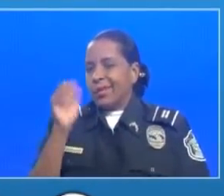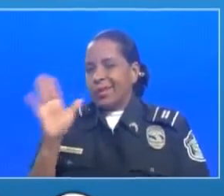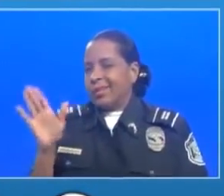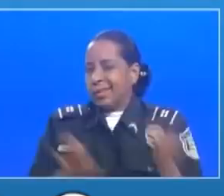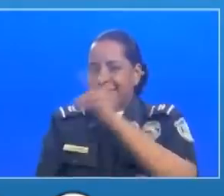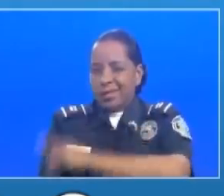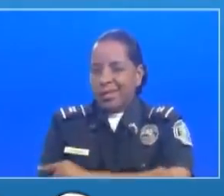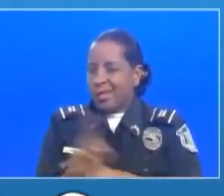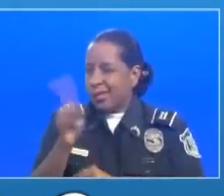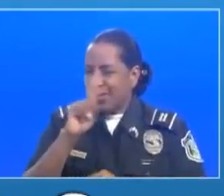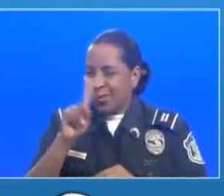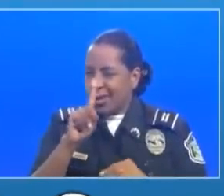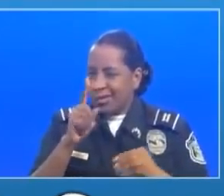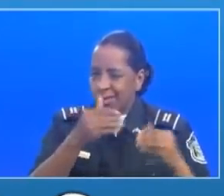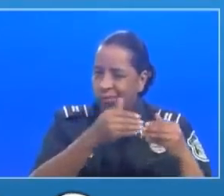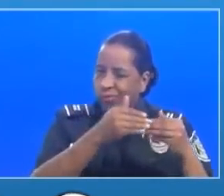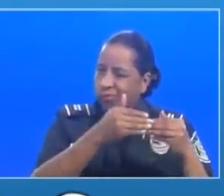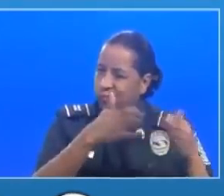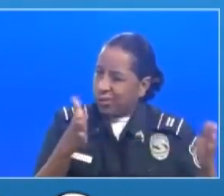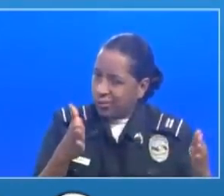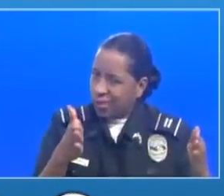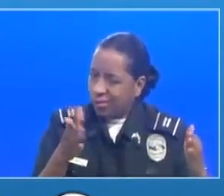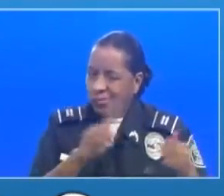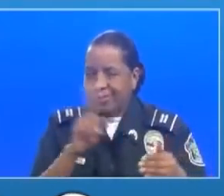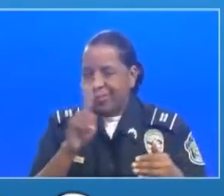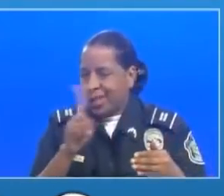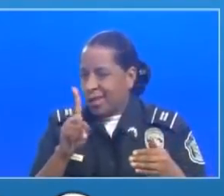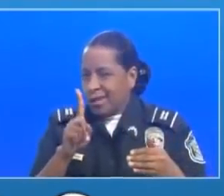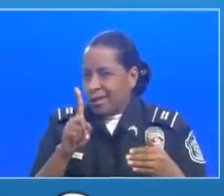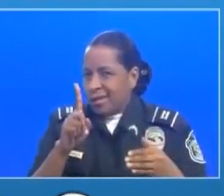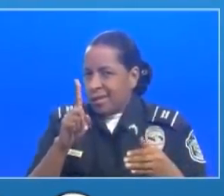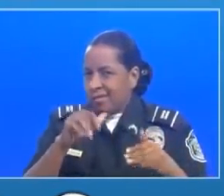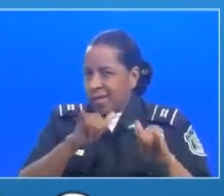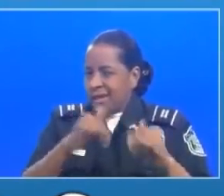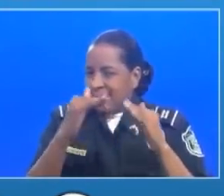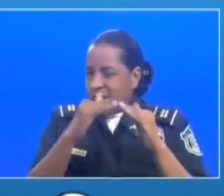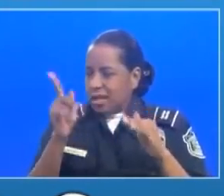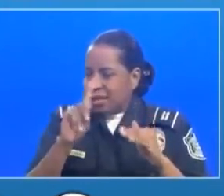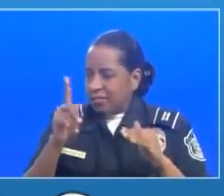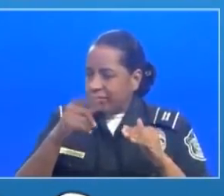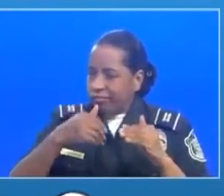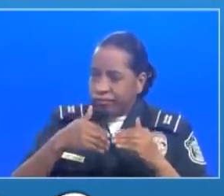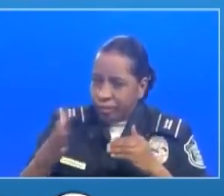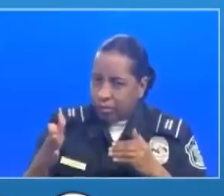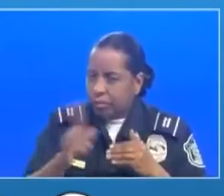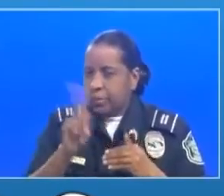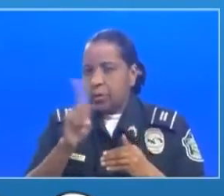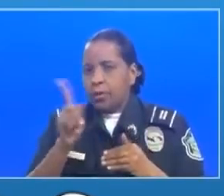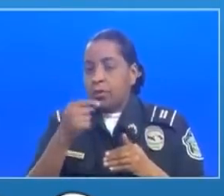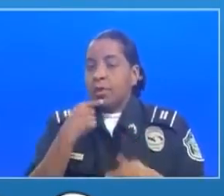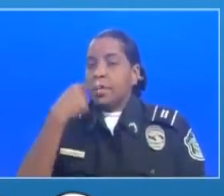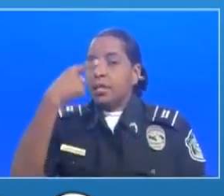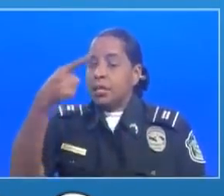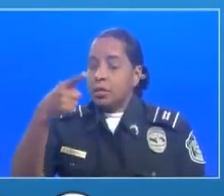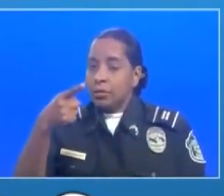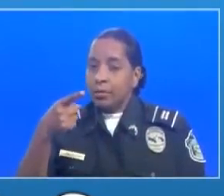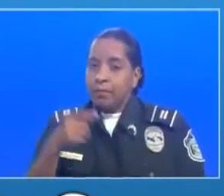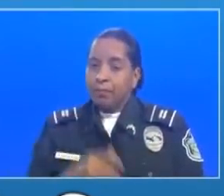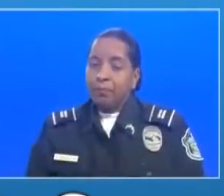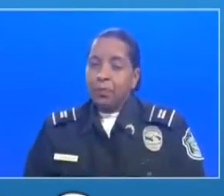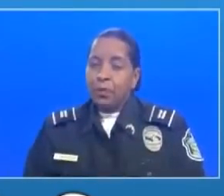no es que vamos a levantar la cuarentena lo que se ha dicho es que al tener